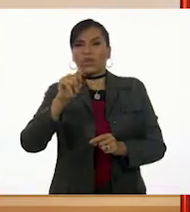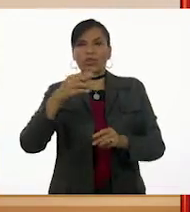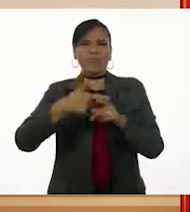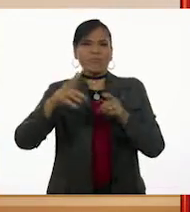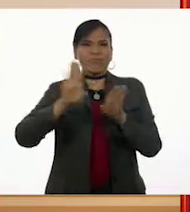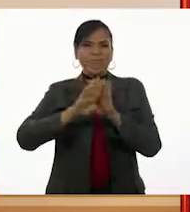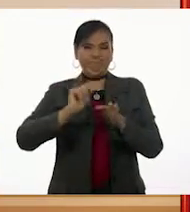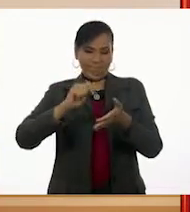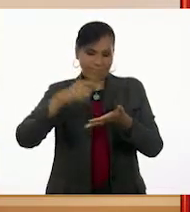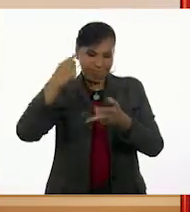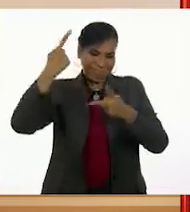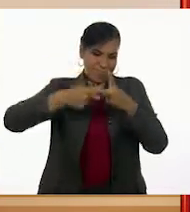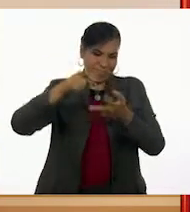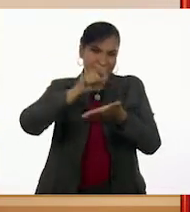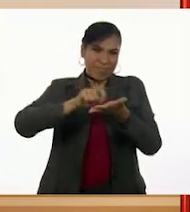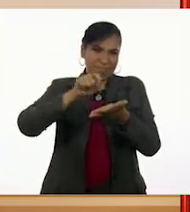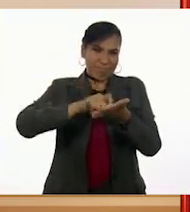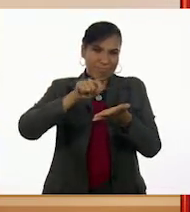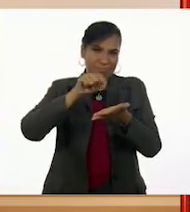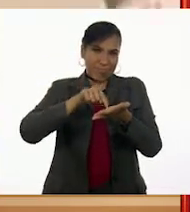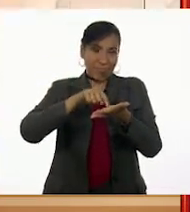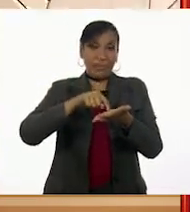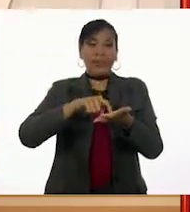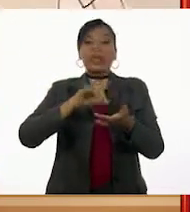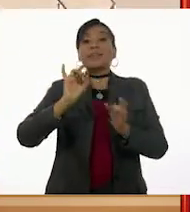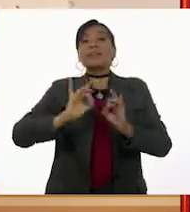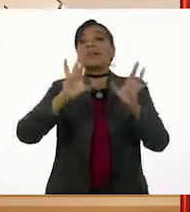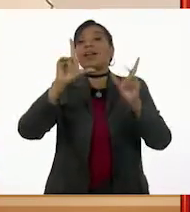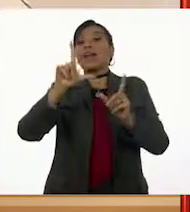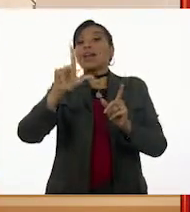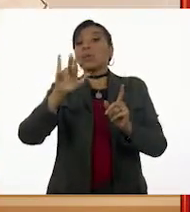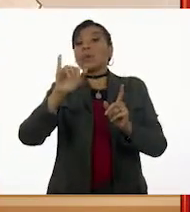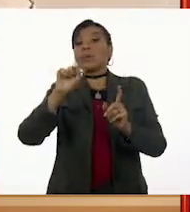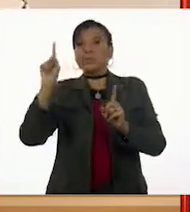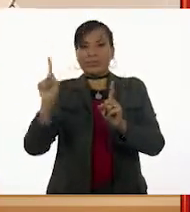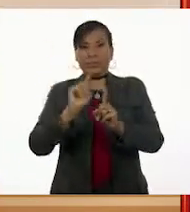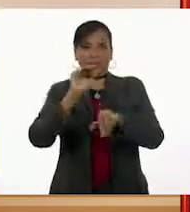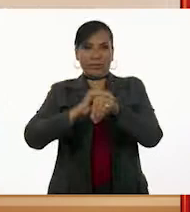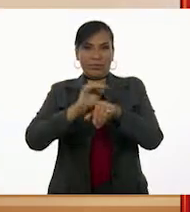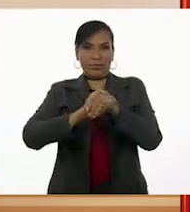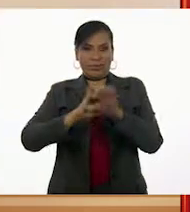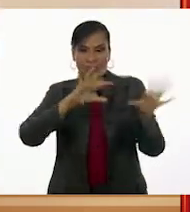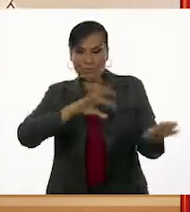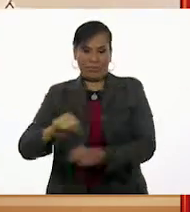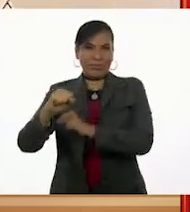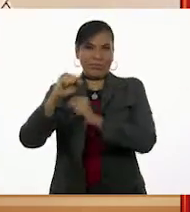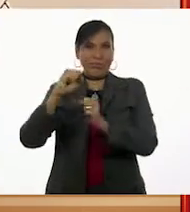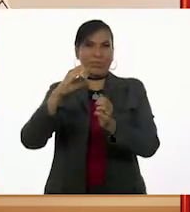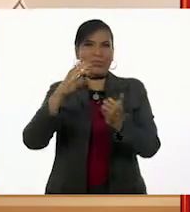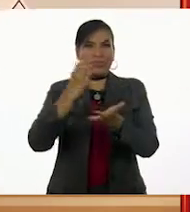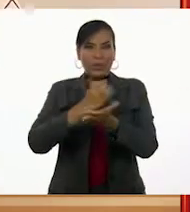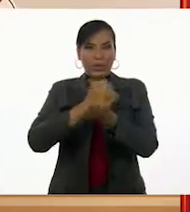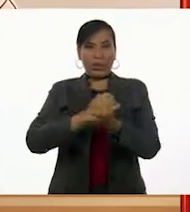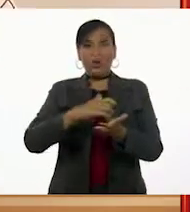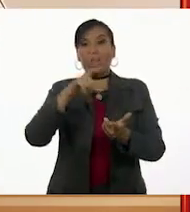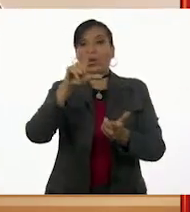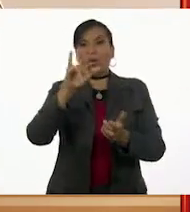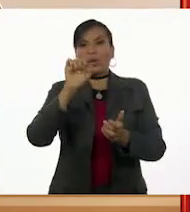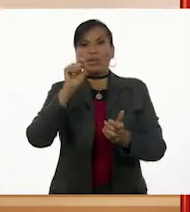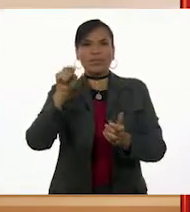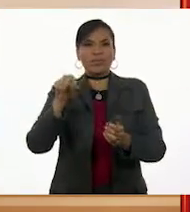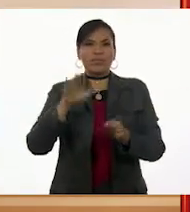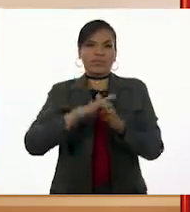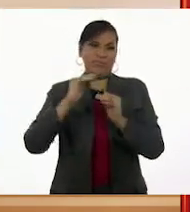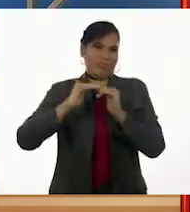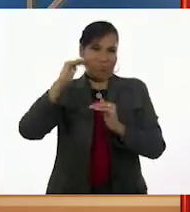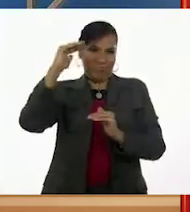de matemáticas. De repente, Luis, uno de sus amigos, le arrebató el cuaderno. Luis es un par